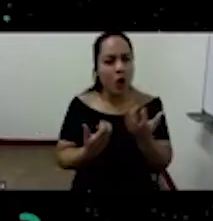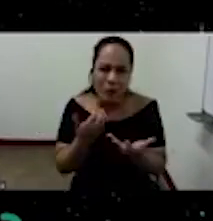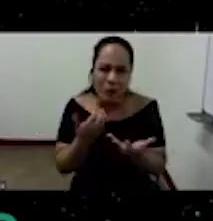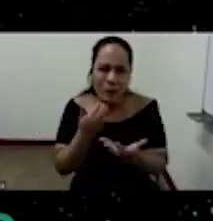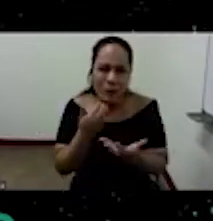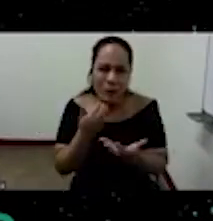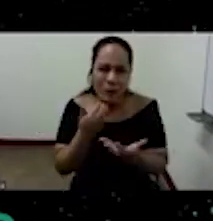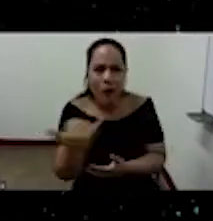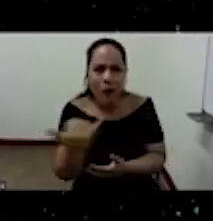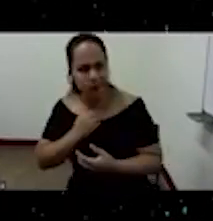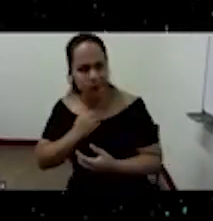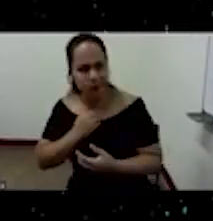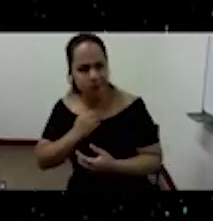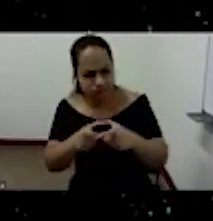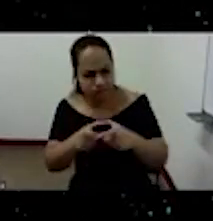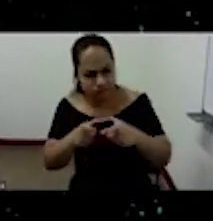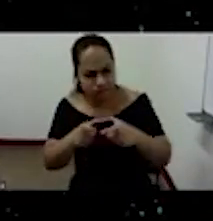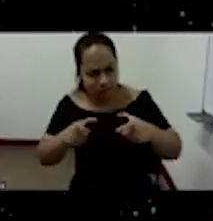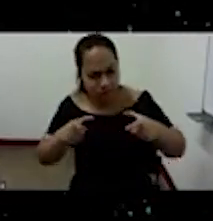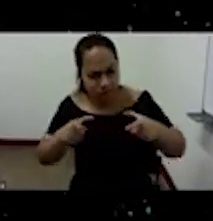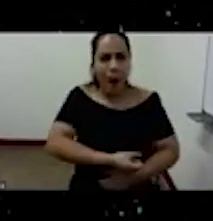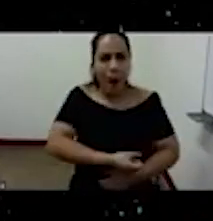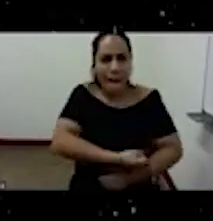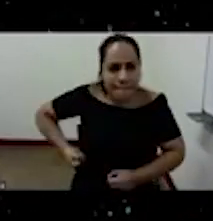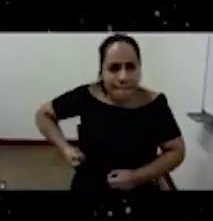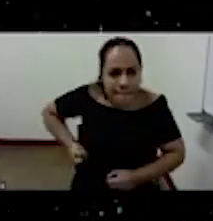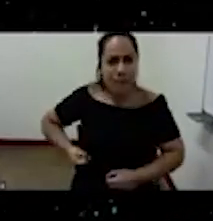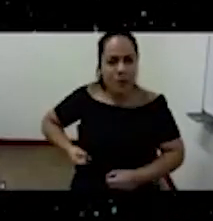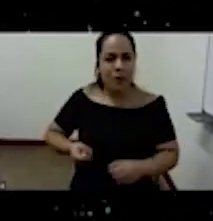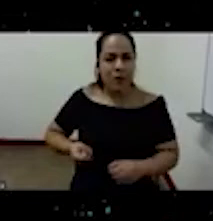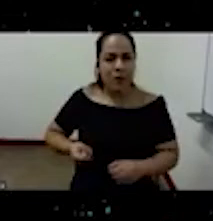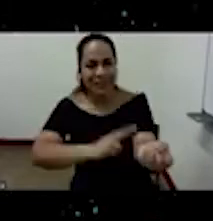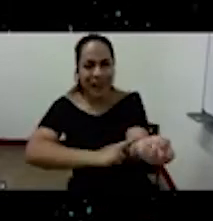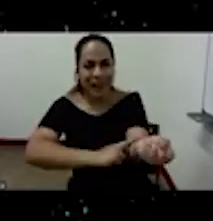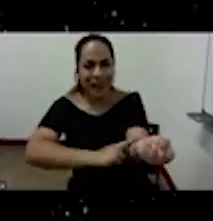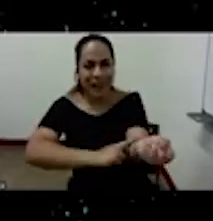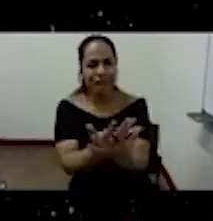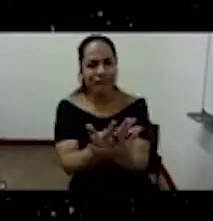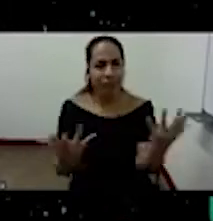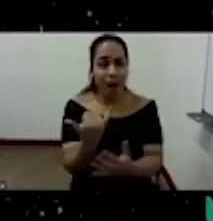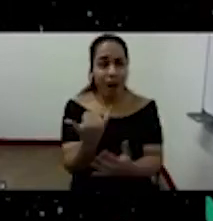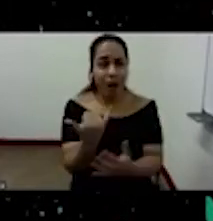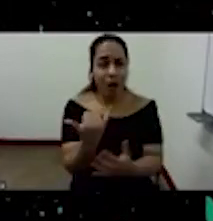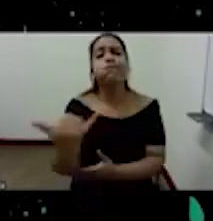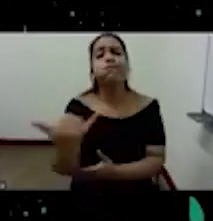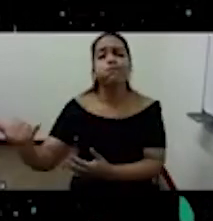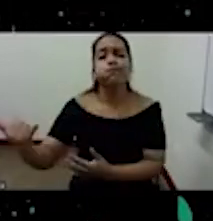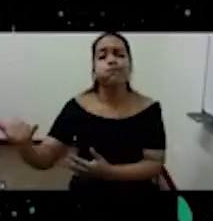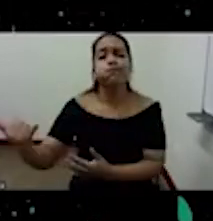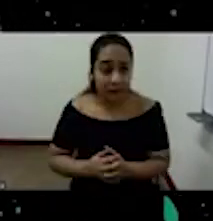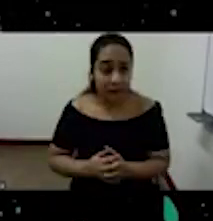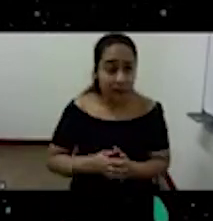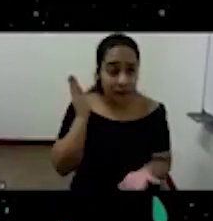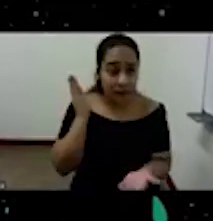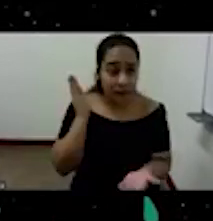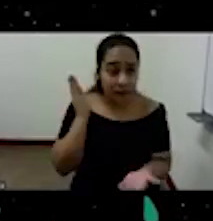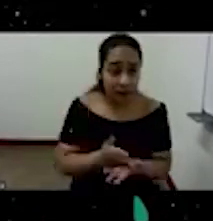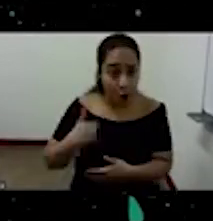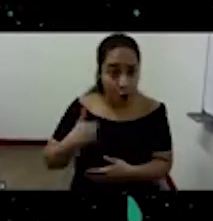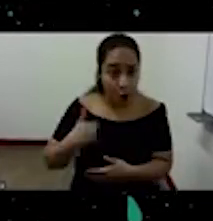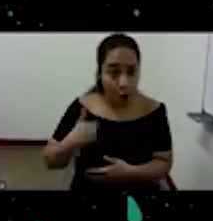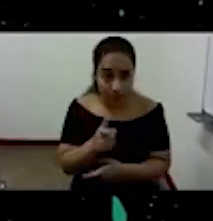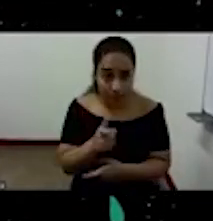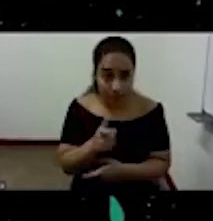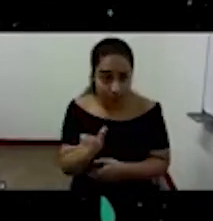autoritaria machista y racista en nuestros días no es un fenómeno de jóvenes es un